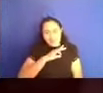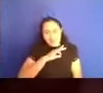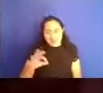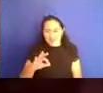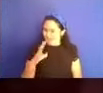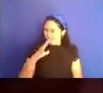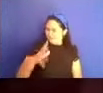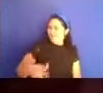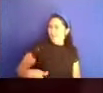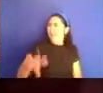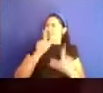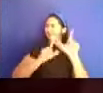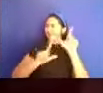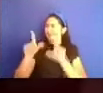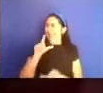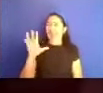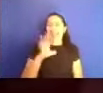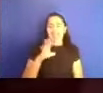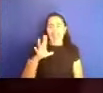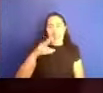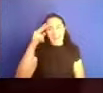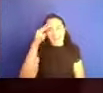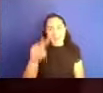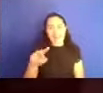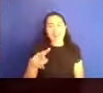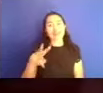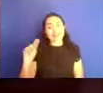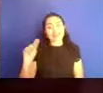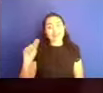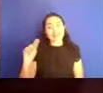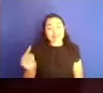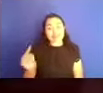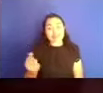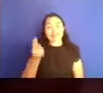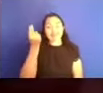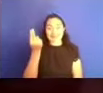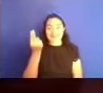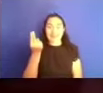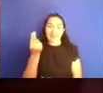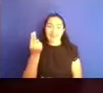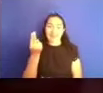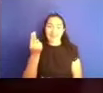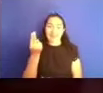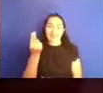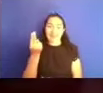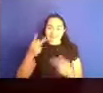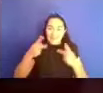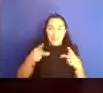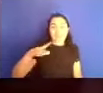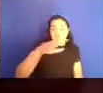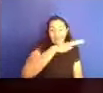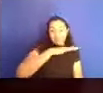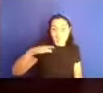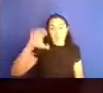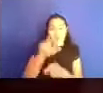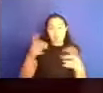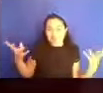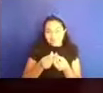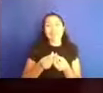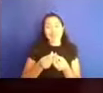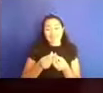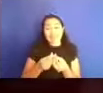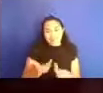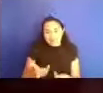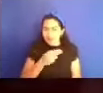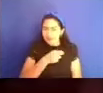orgullosos, eh, como, como universitarios, como personas, eh, interesadas y comprometidas. Nuestra,